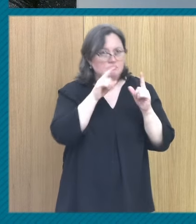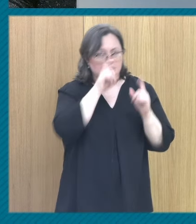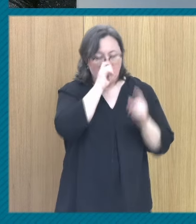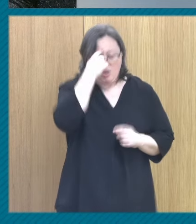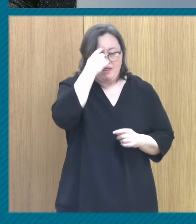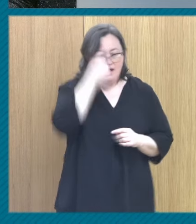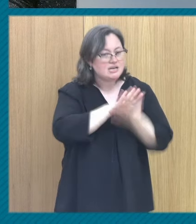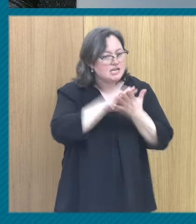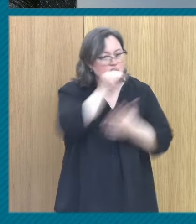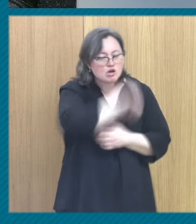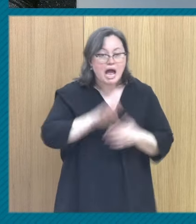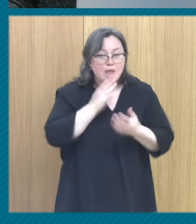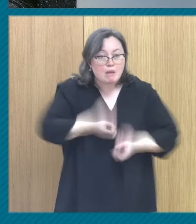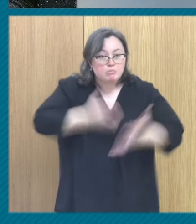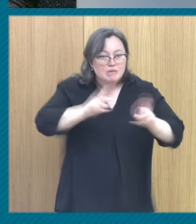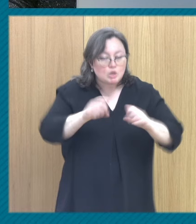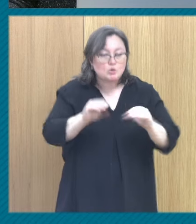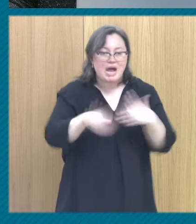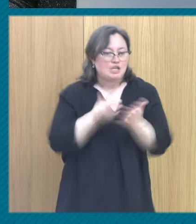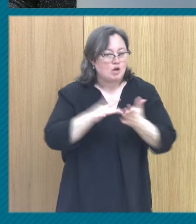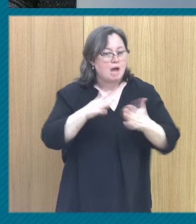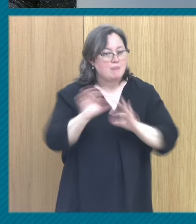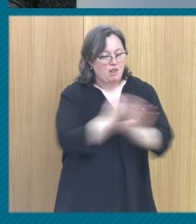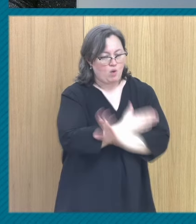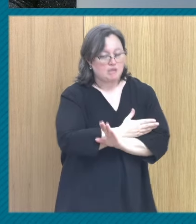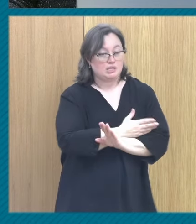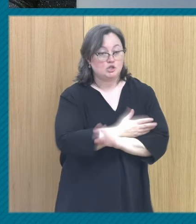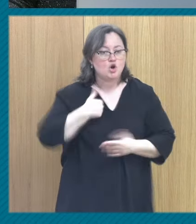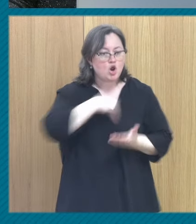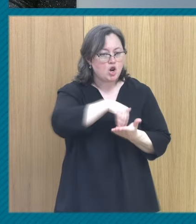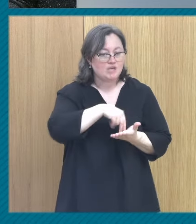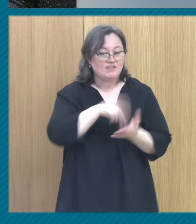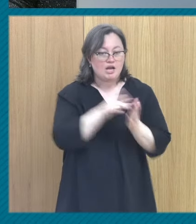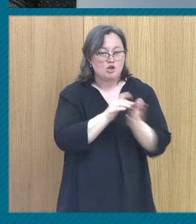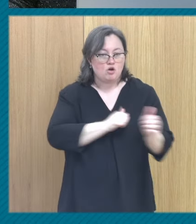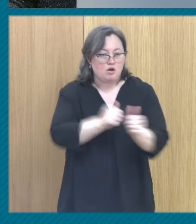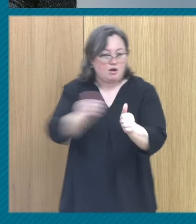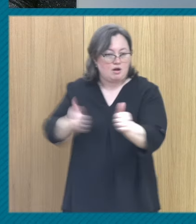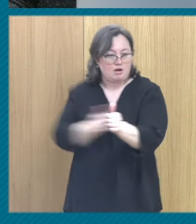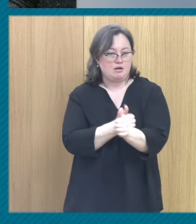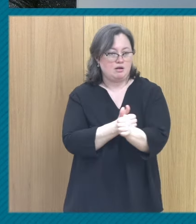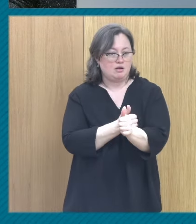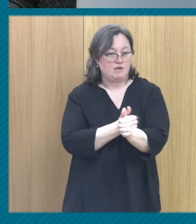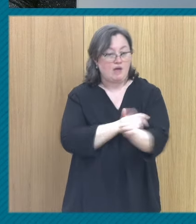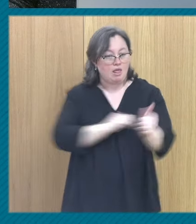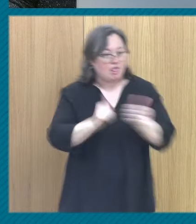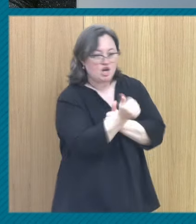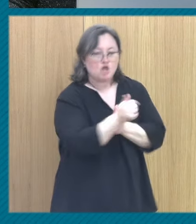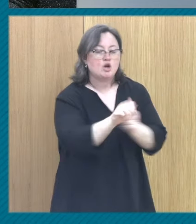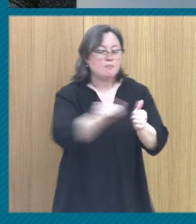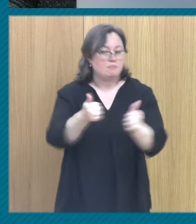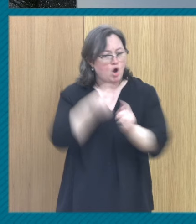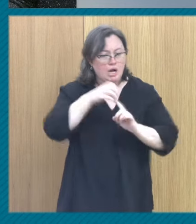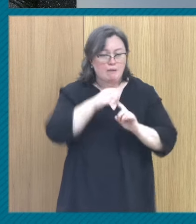y las niñas hablarán cuando puedan hablar. Yo siempre tengo que posicionarme un paso por detrás. Y esa es una clave que yo